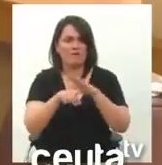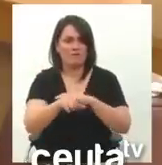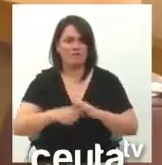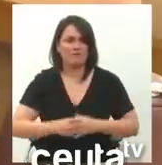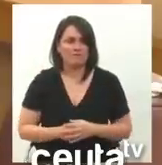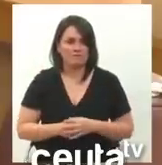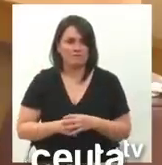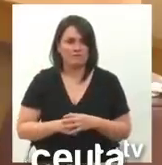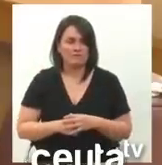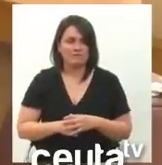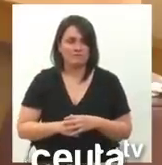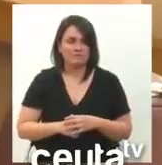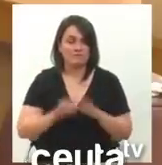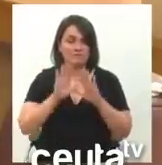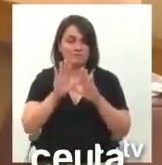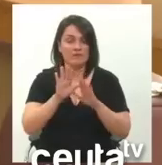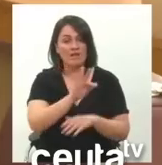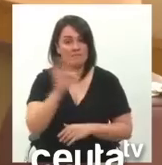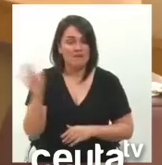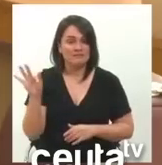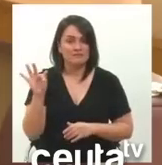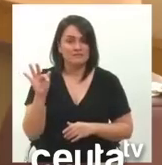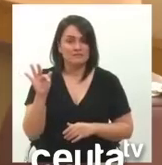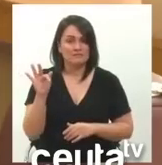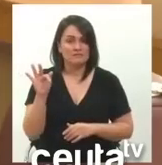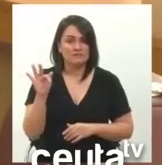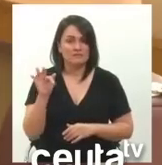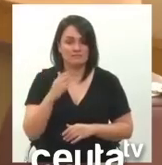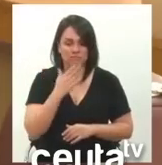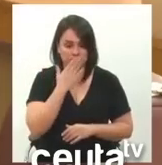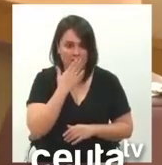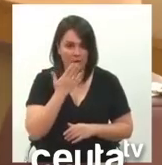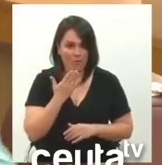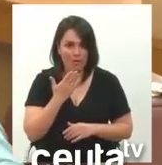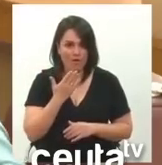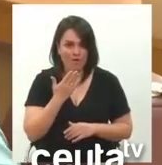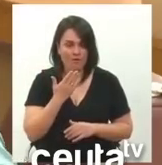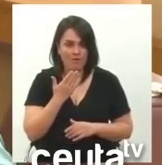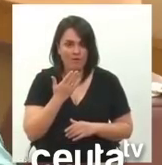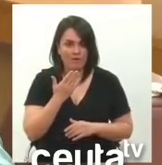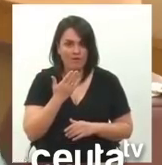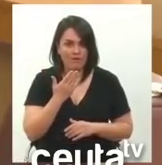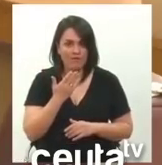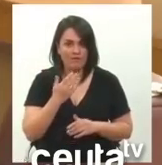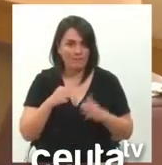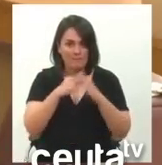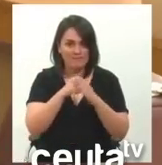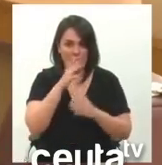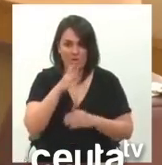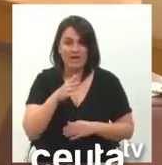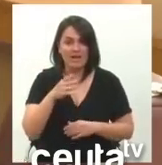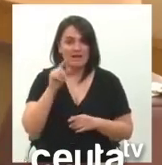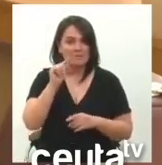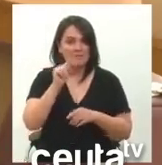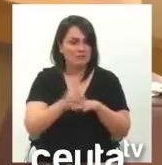Pero es que además, en el colmo de sus ridiculeces, hace prácticamente unos minutos que usted decía que los que